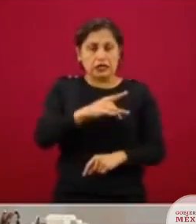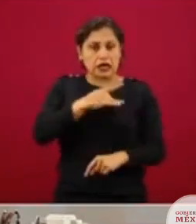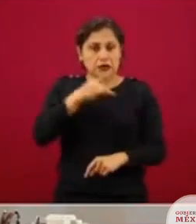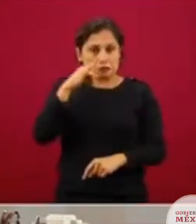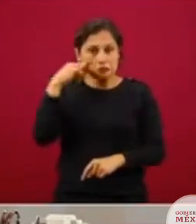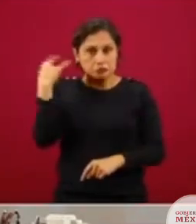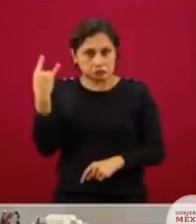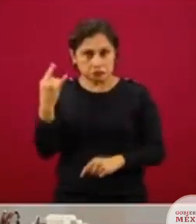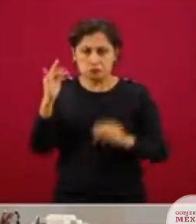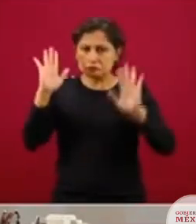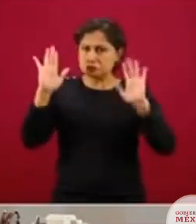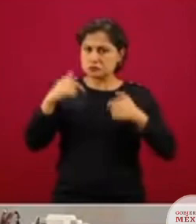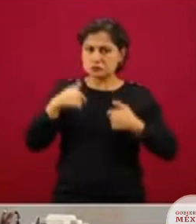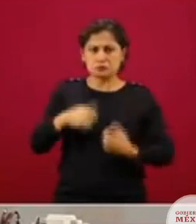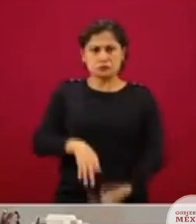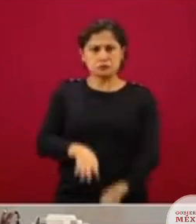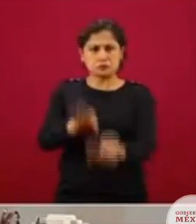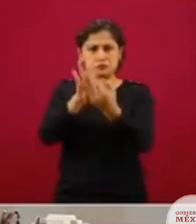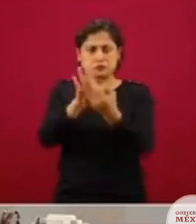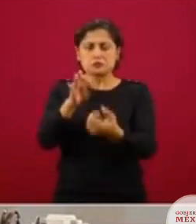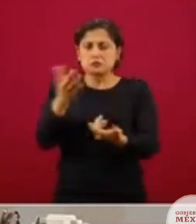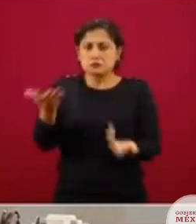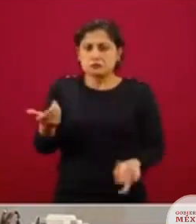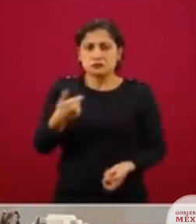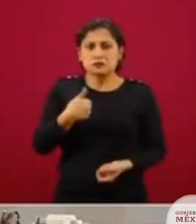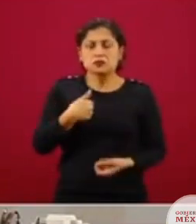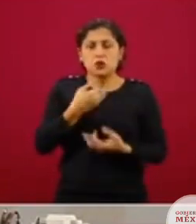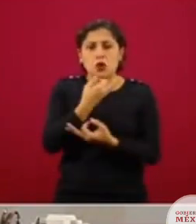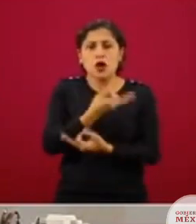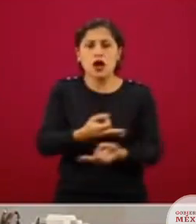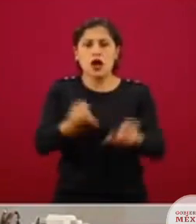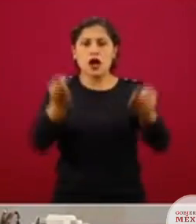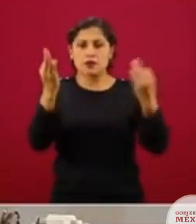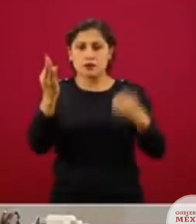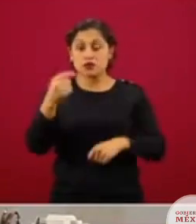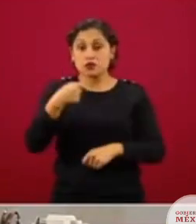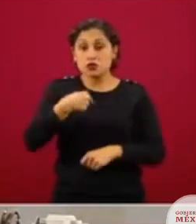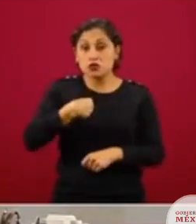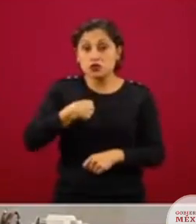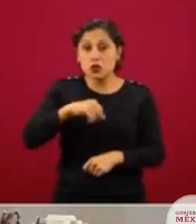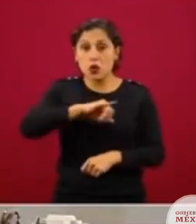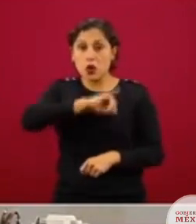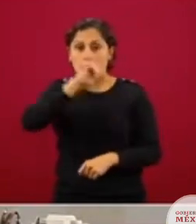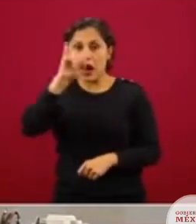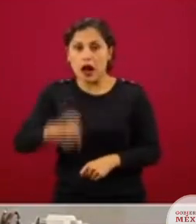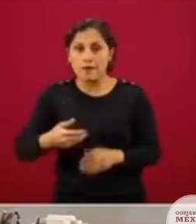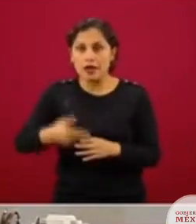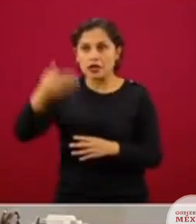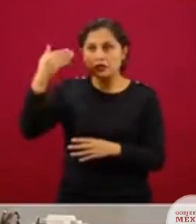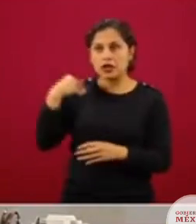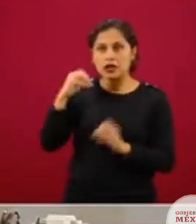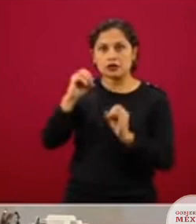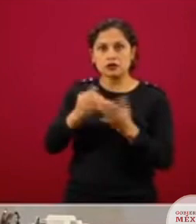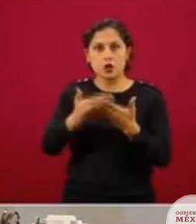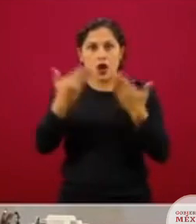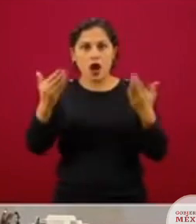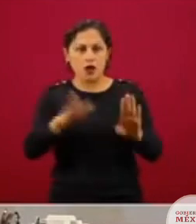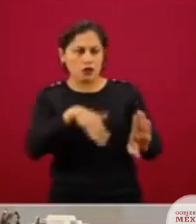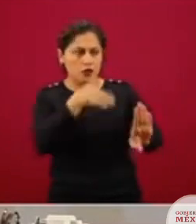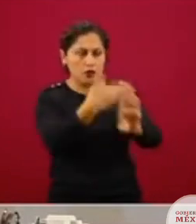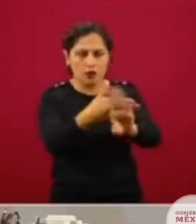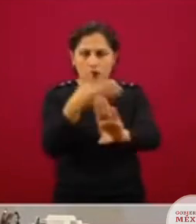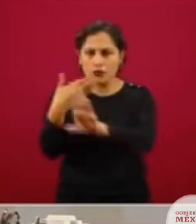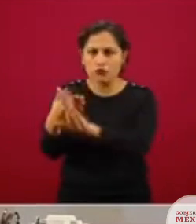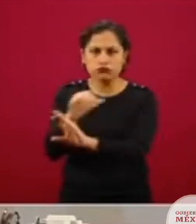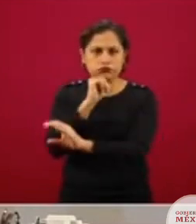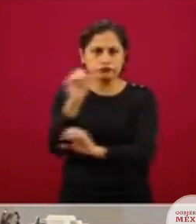Puedo decir públicamente, no tengo intención alguna, ni la tuve en ese momento, de ofenderla ni a ella ni a nadie. Y le